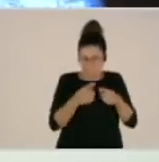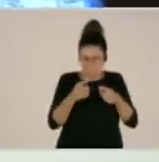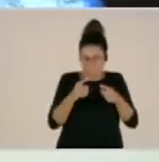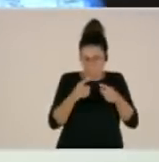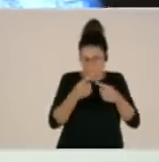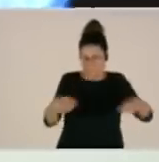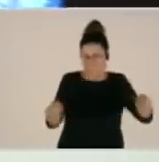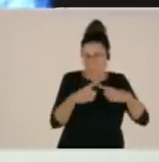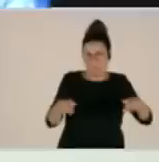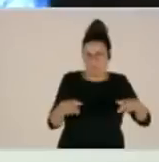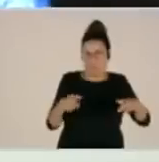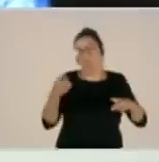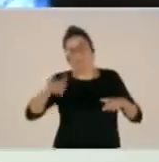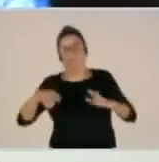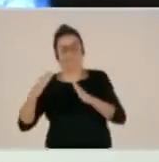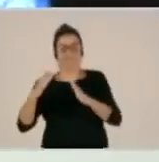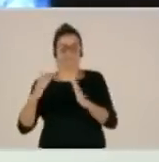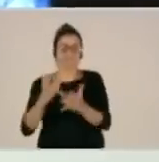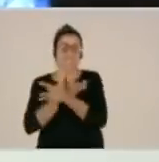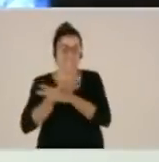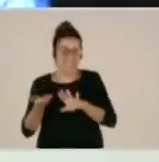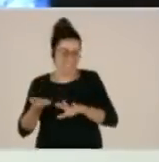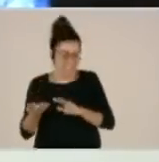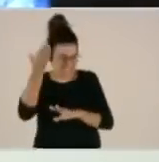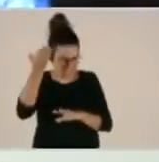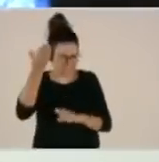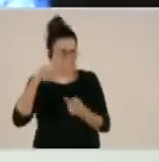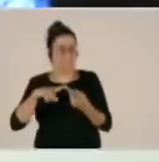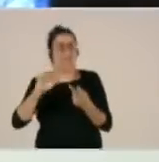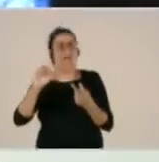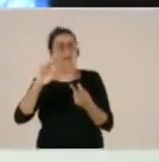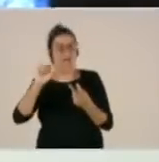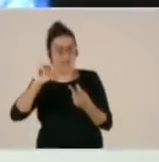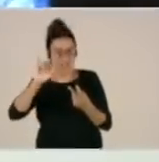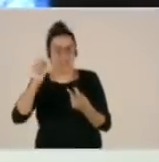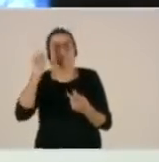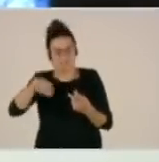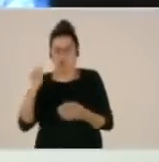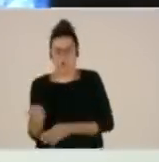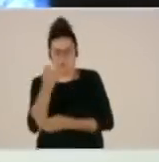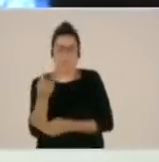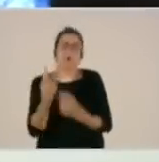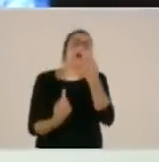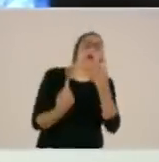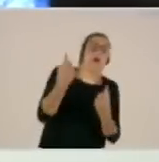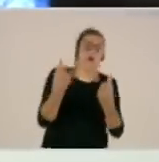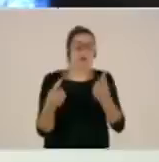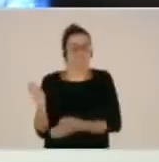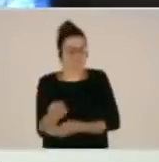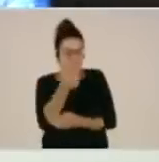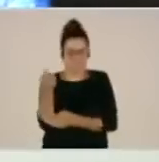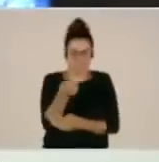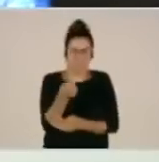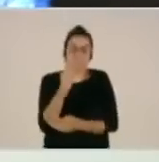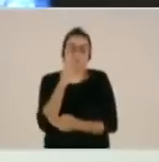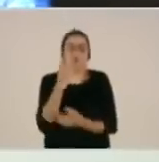dejamos atrás Cacerillo de Igueste, la zona de Araya, donde han seguido las intervenciones de bomberos puntuales, pequeñas reproducciones al lado de las